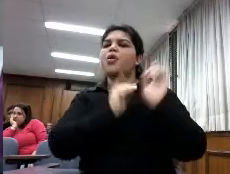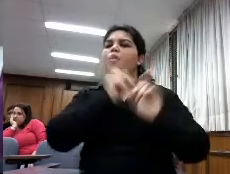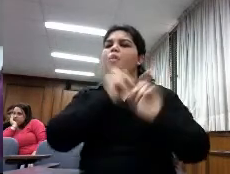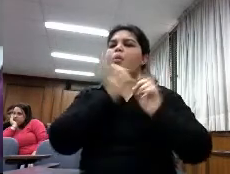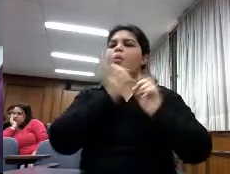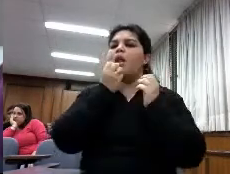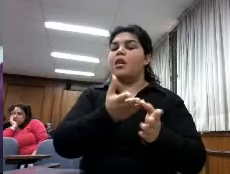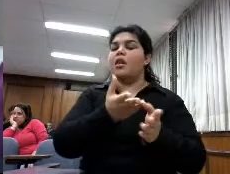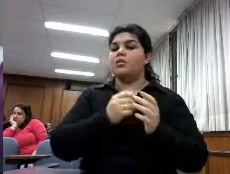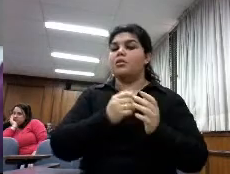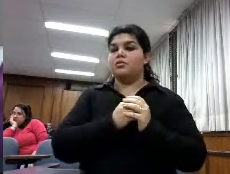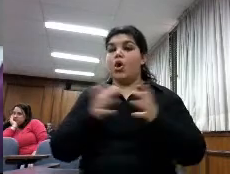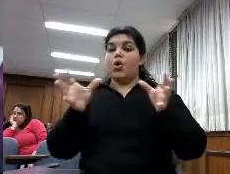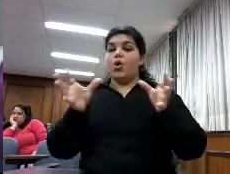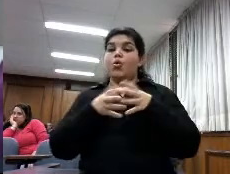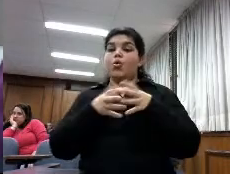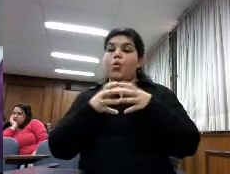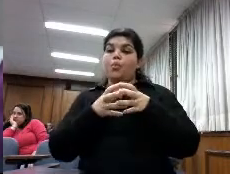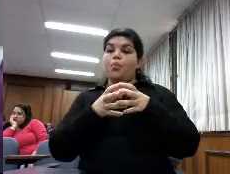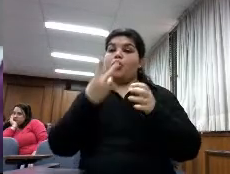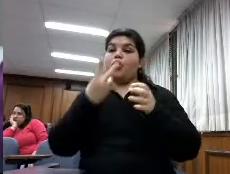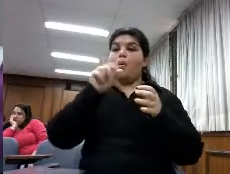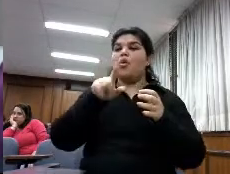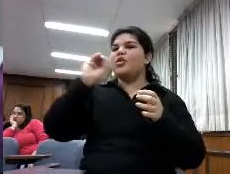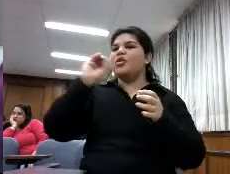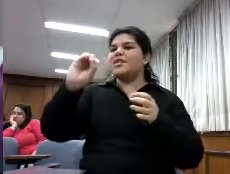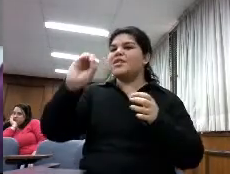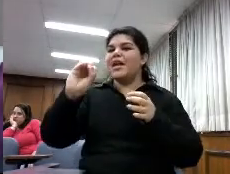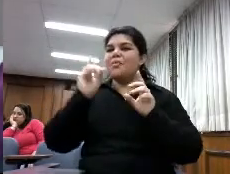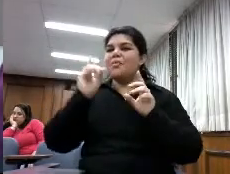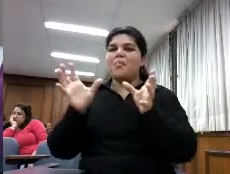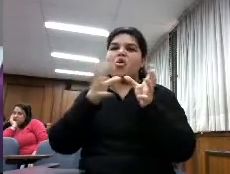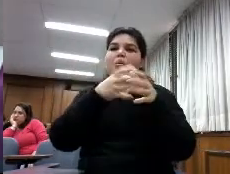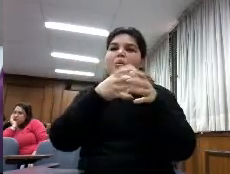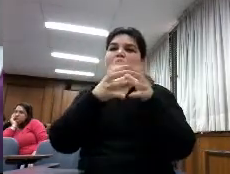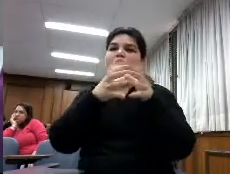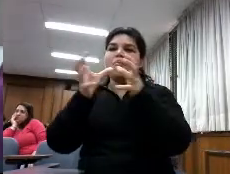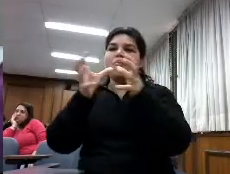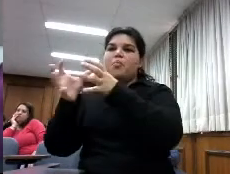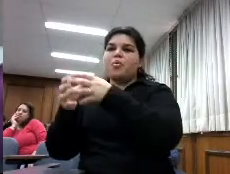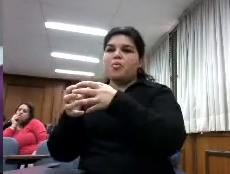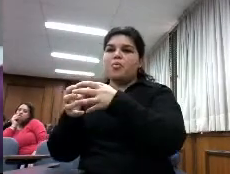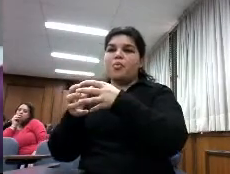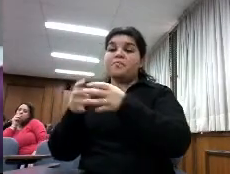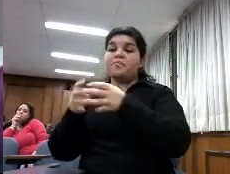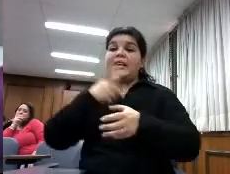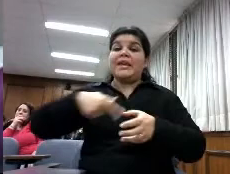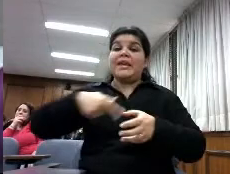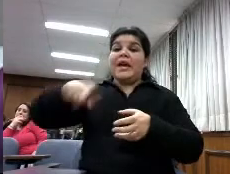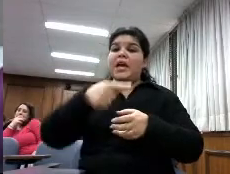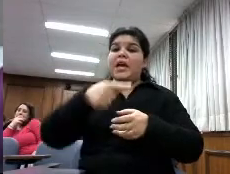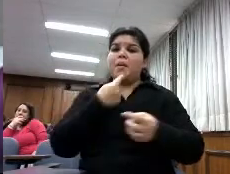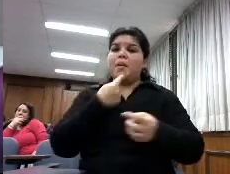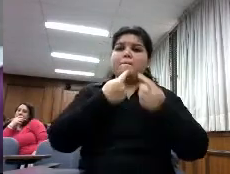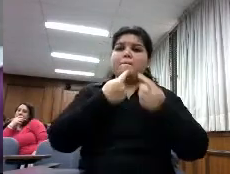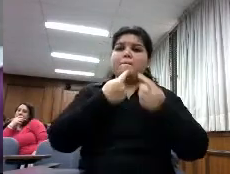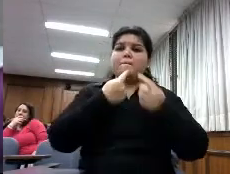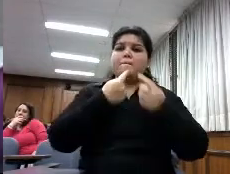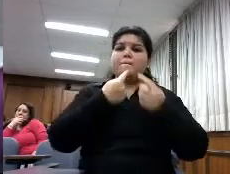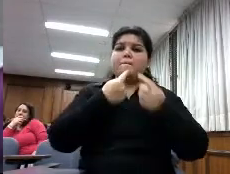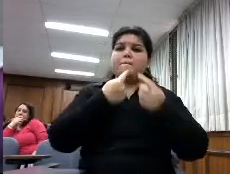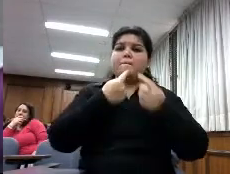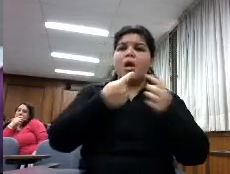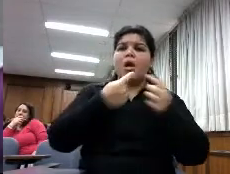somos 2.0 o sea en varios de estos grupos lo que hicimos es lanzar la encuesta para que la gente contestara luego